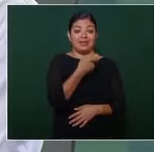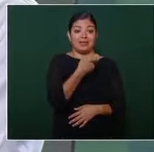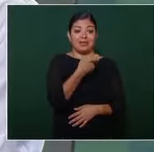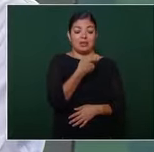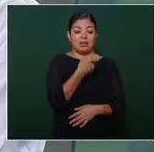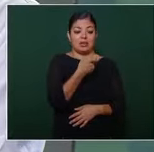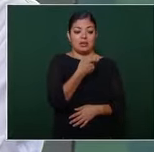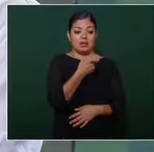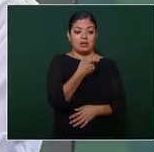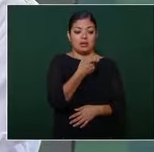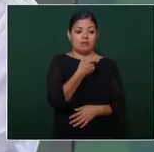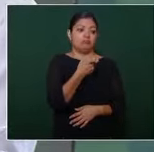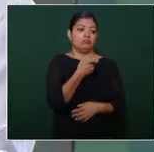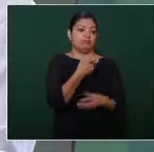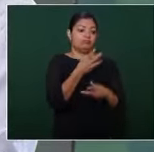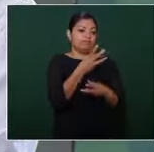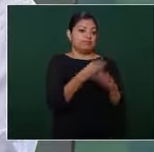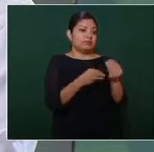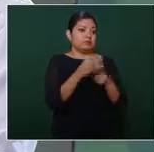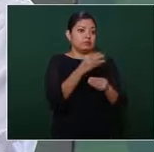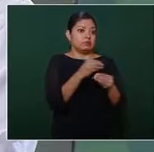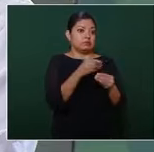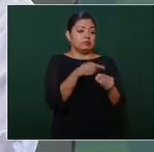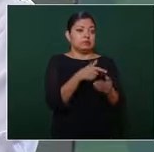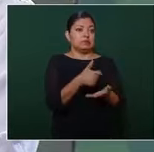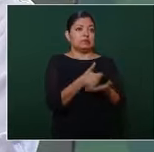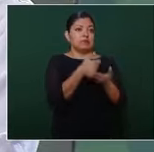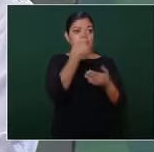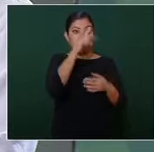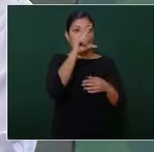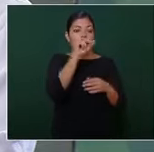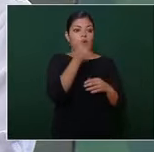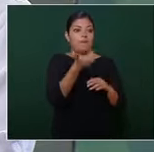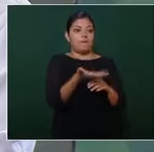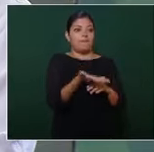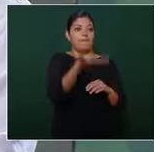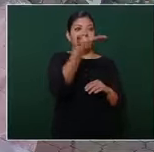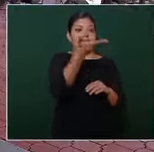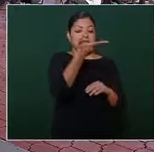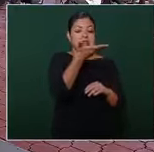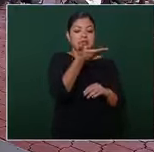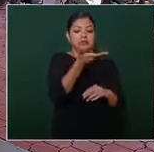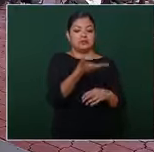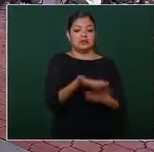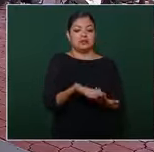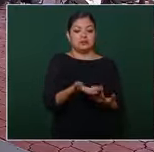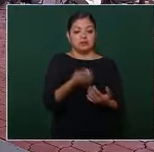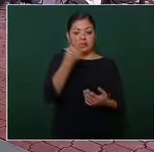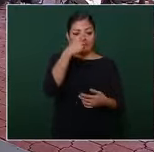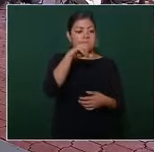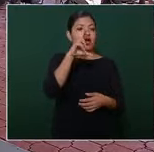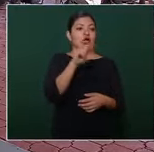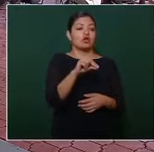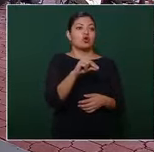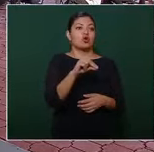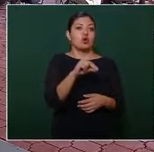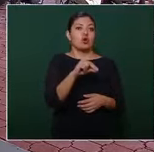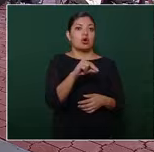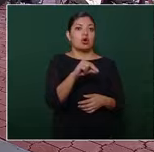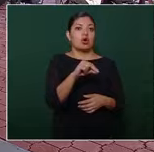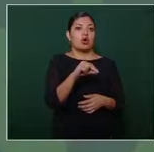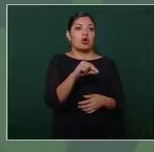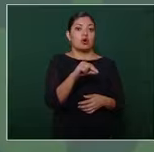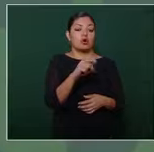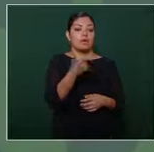también para que no aumenten los precios para que no tengamos una inflación